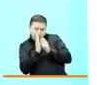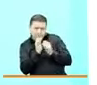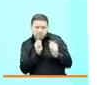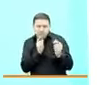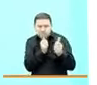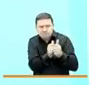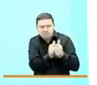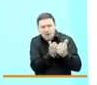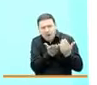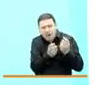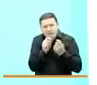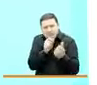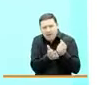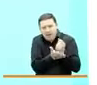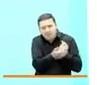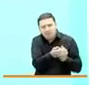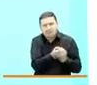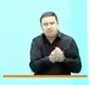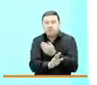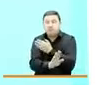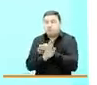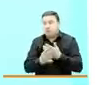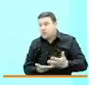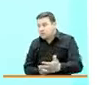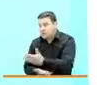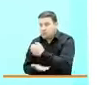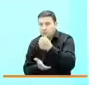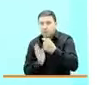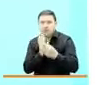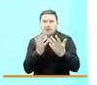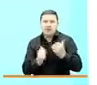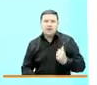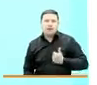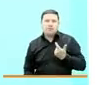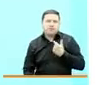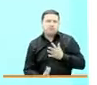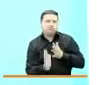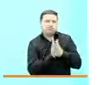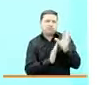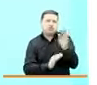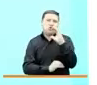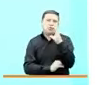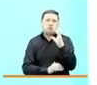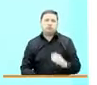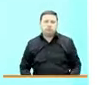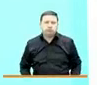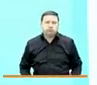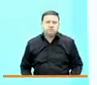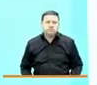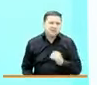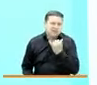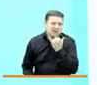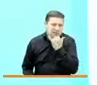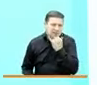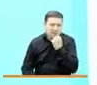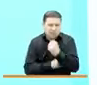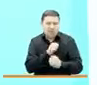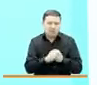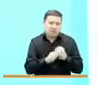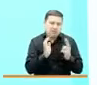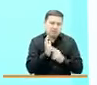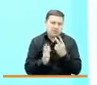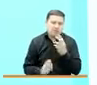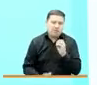reparación. En esta rendición de cuentas queremos aprovechar para contarles a los colombianos qué ha sucedido durante el año 2020.